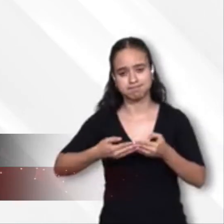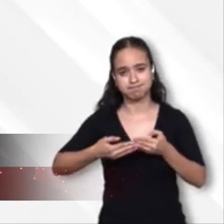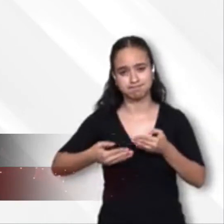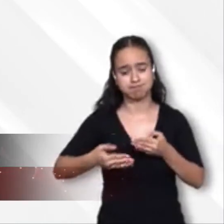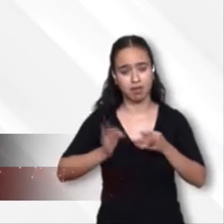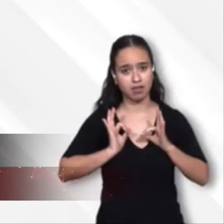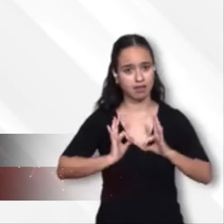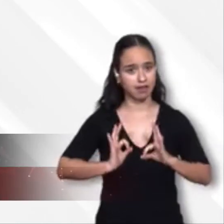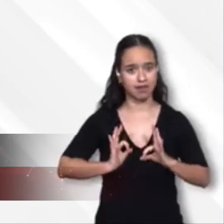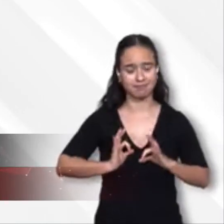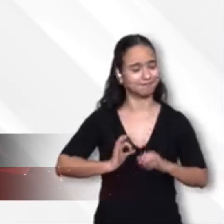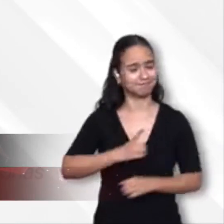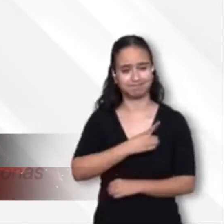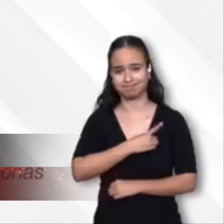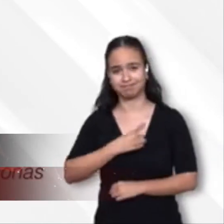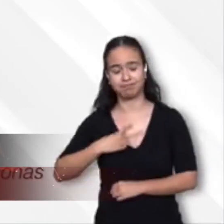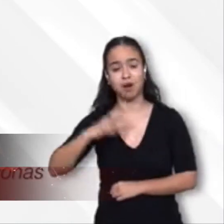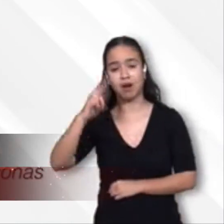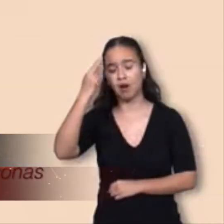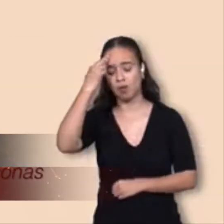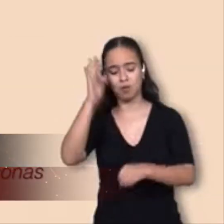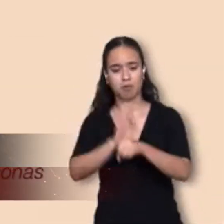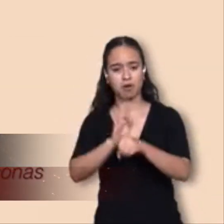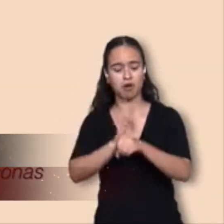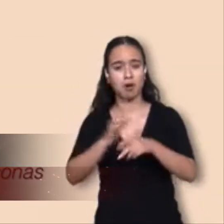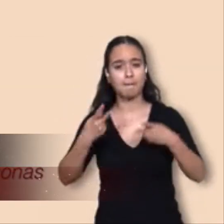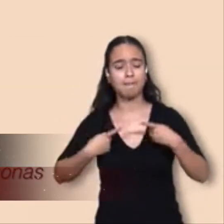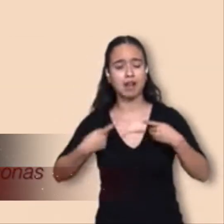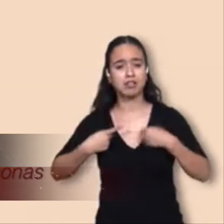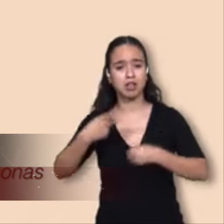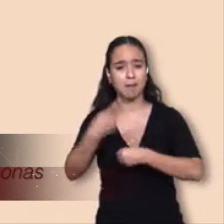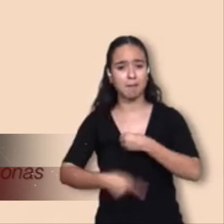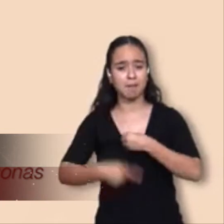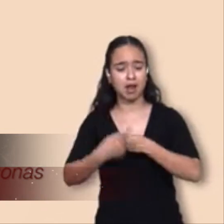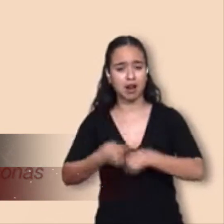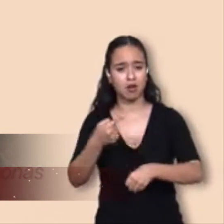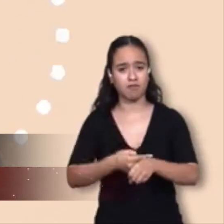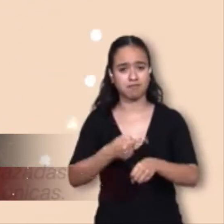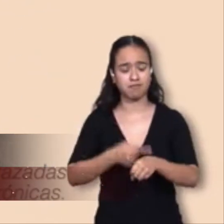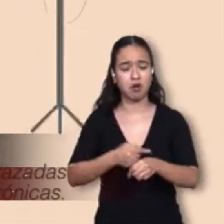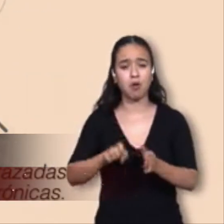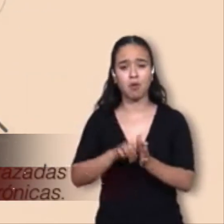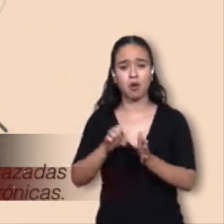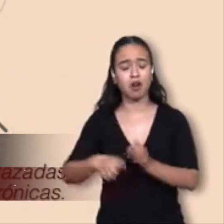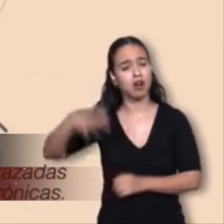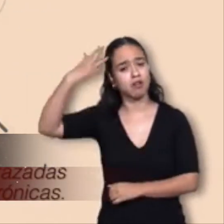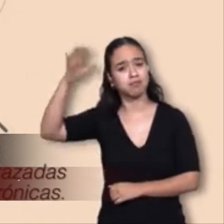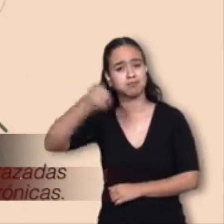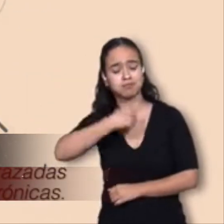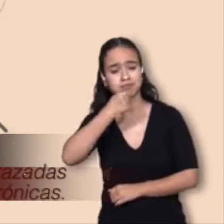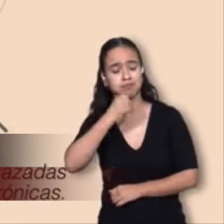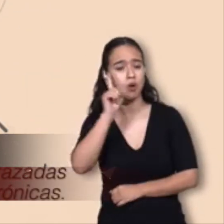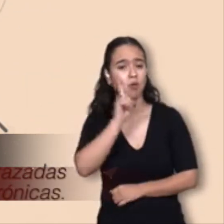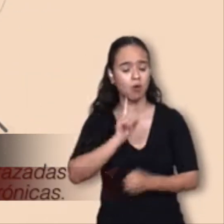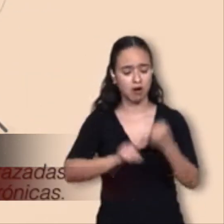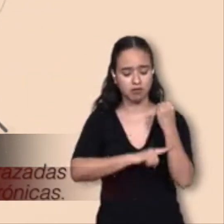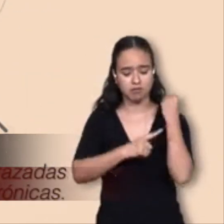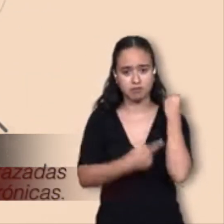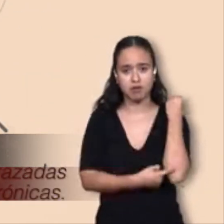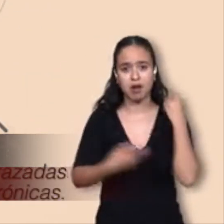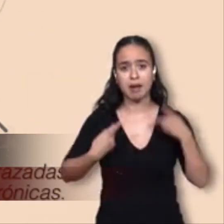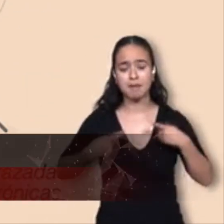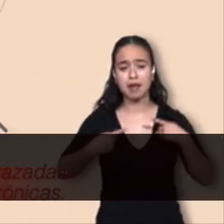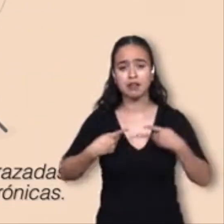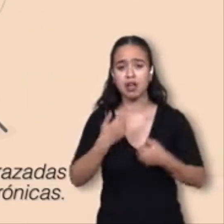apoyo de toda la población para que, desde casa, sigan las medidas de protección a fin de evitar una saturación en los hospitales